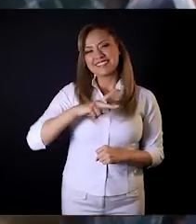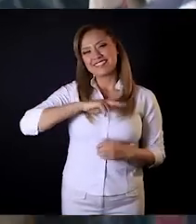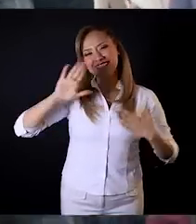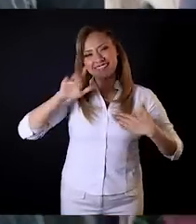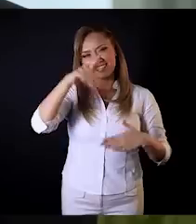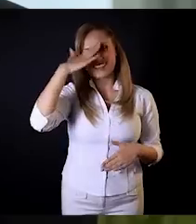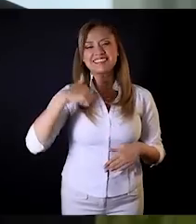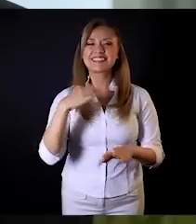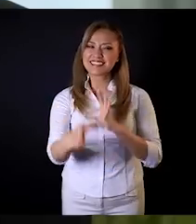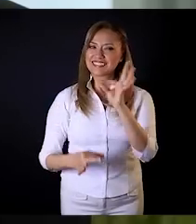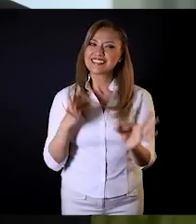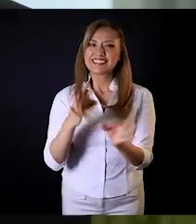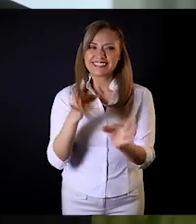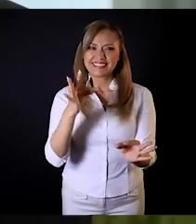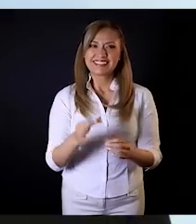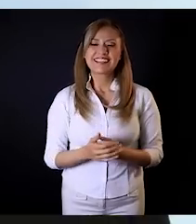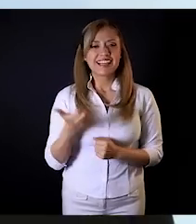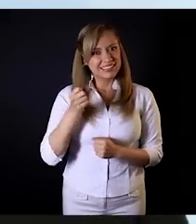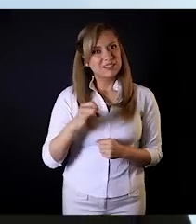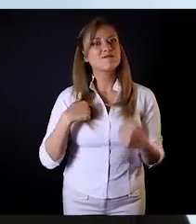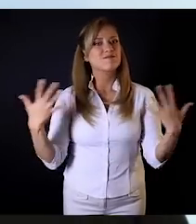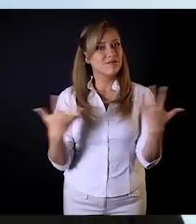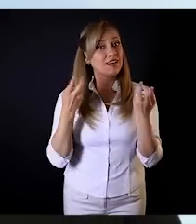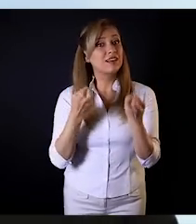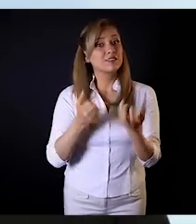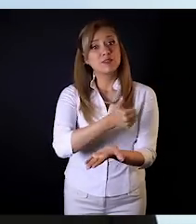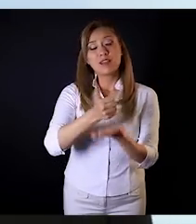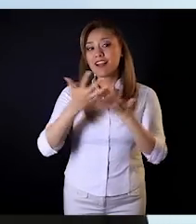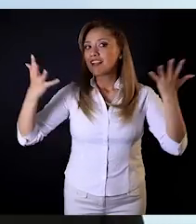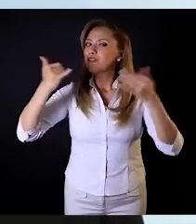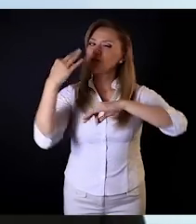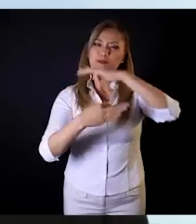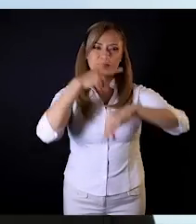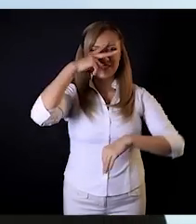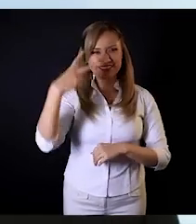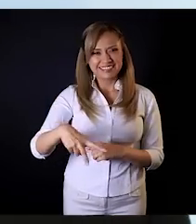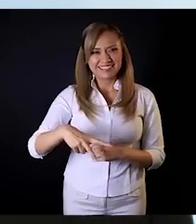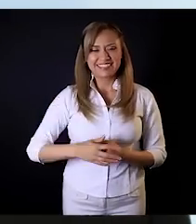Este es mi compromiso y tú sabes que voy a cumplir. Así lo haré con esta gran ciudad y con todo México.